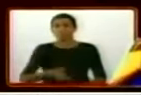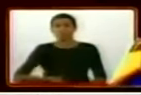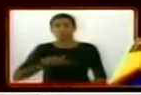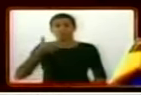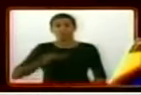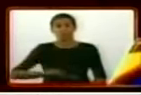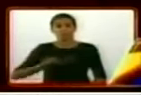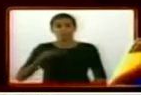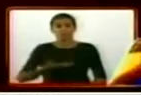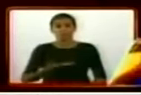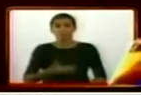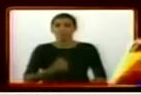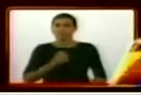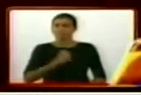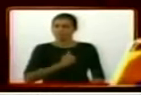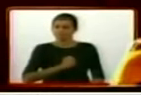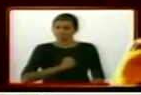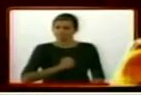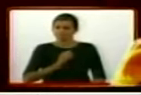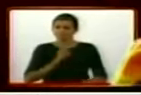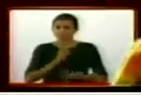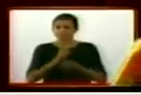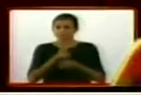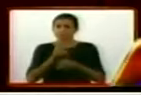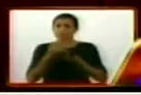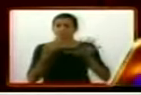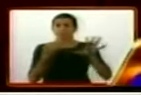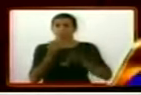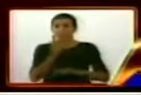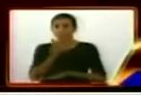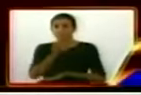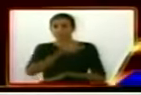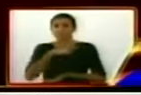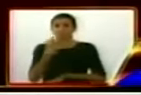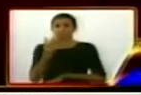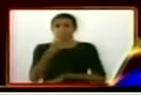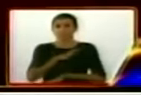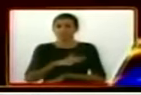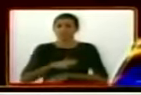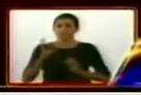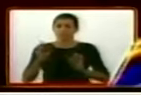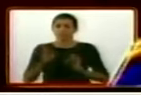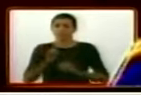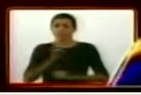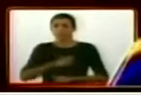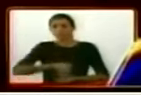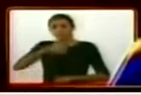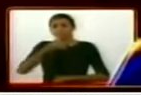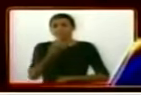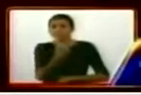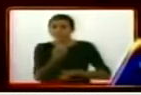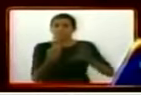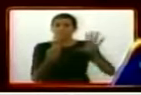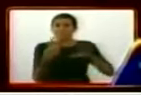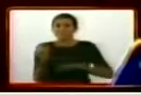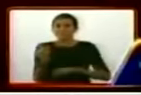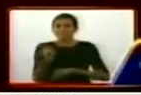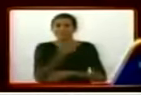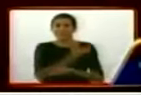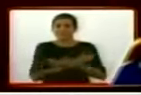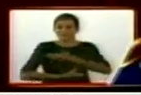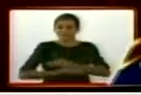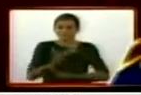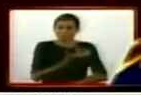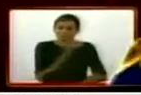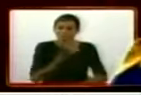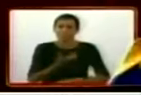país y cuyo lamentable saldo es de al menos 83 personas fallecidas y más de 160 heridos. El gobierno bolivariano de